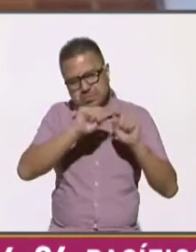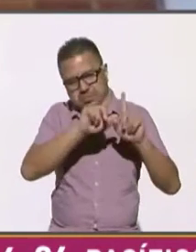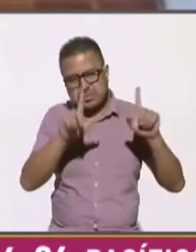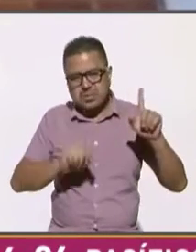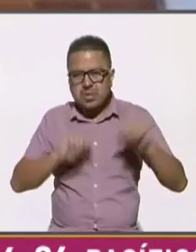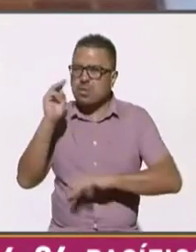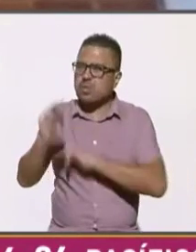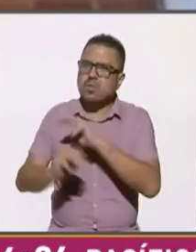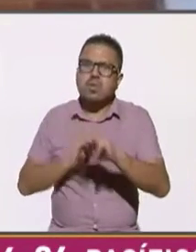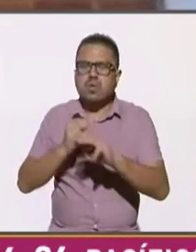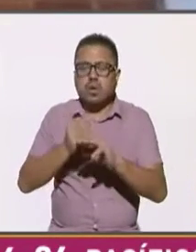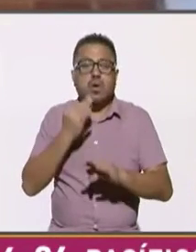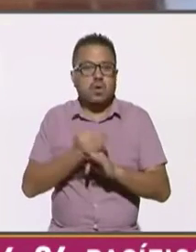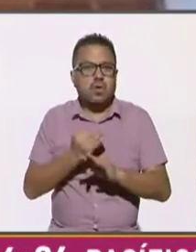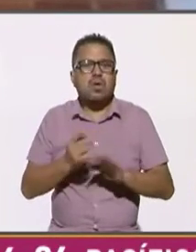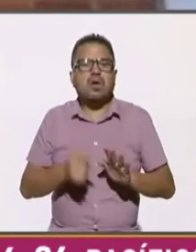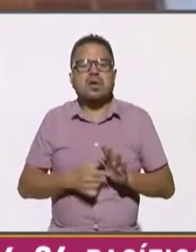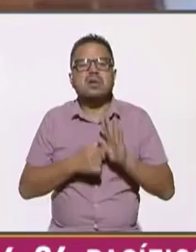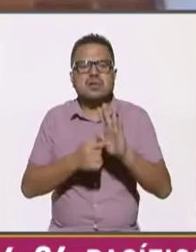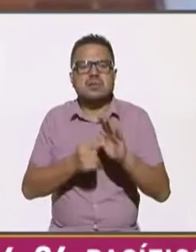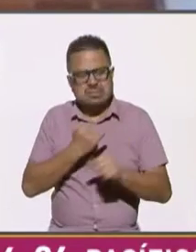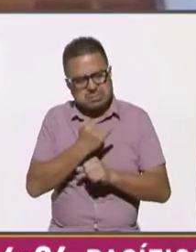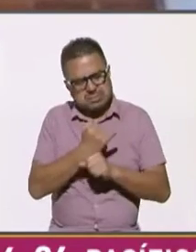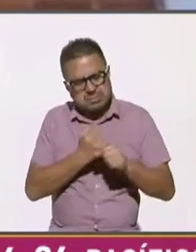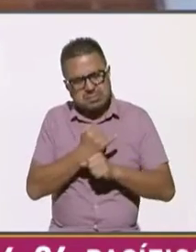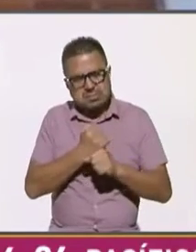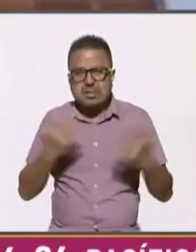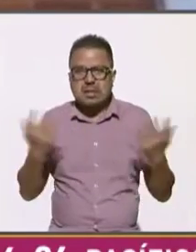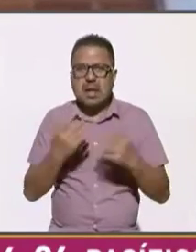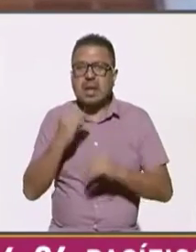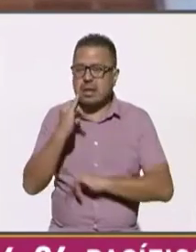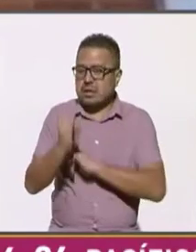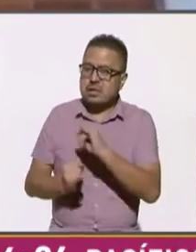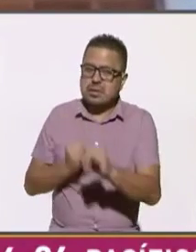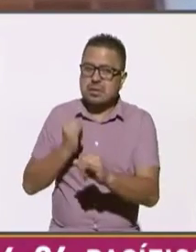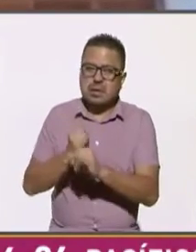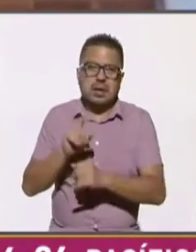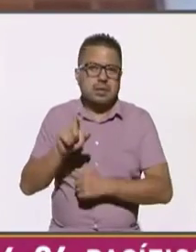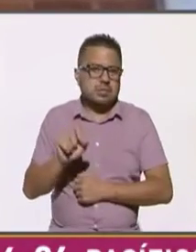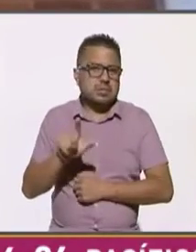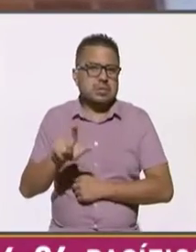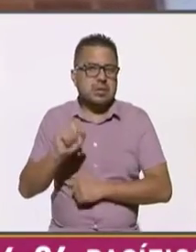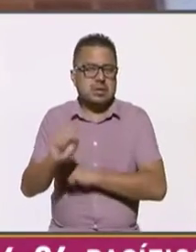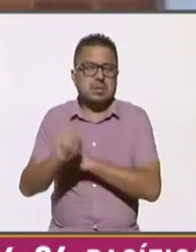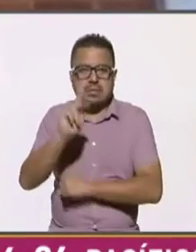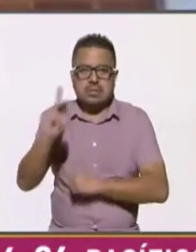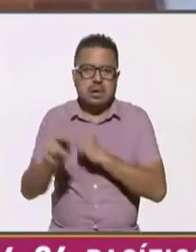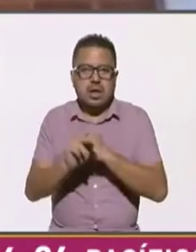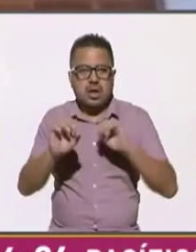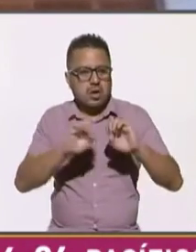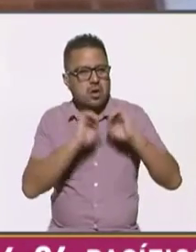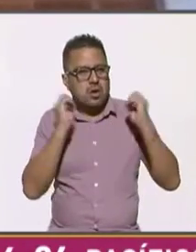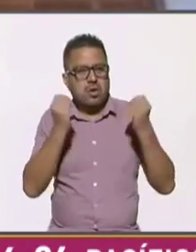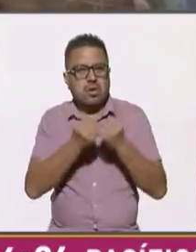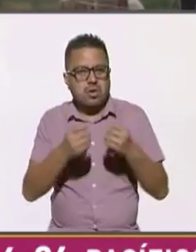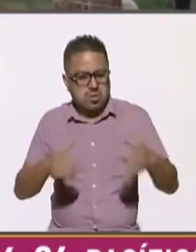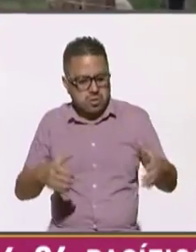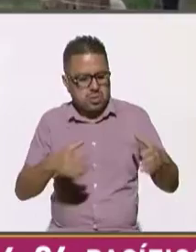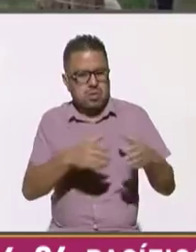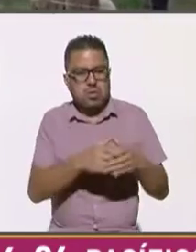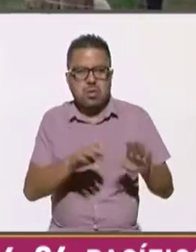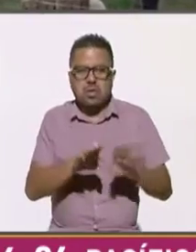lo que te presento hoy es un estudio que se hizo a nivel internacional 27 países de una organización como